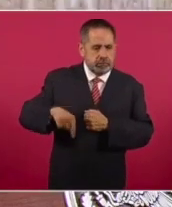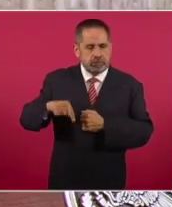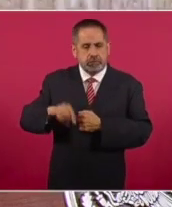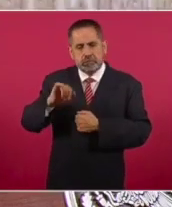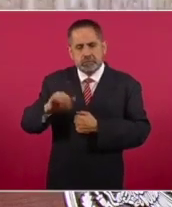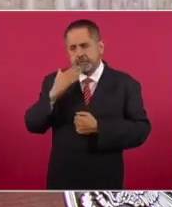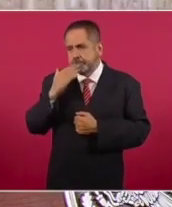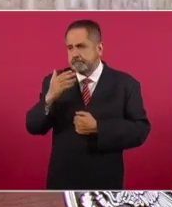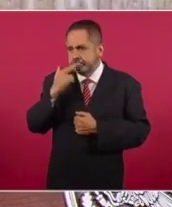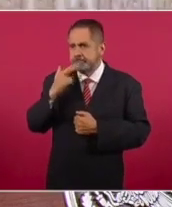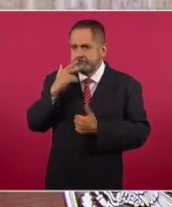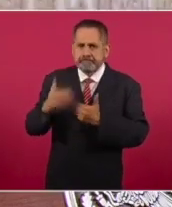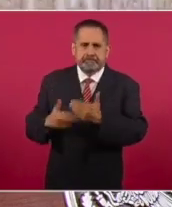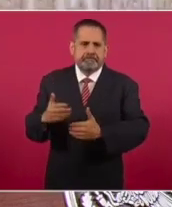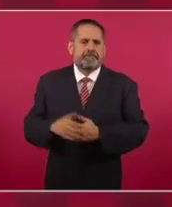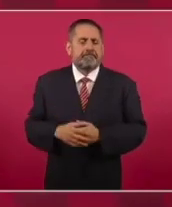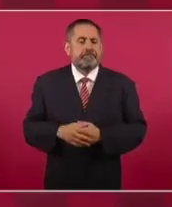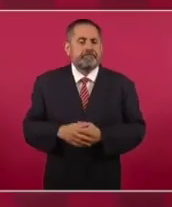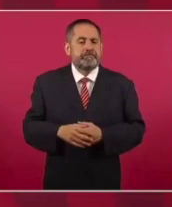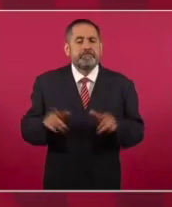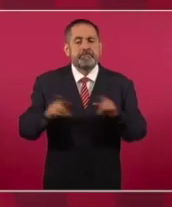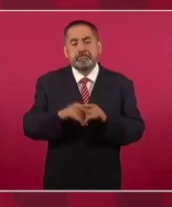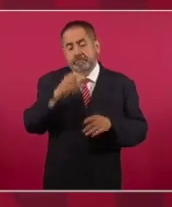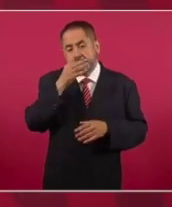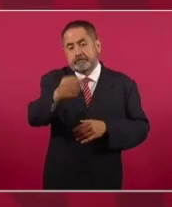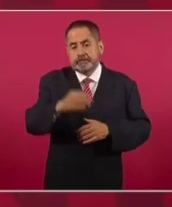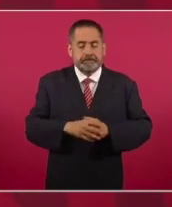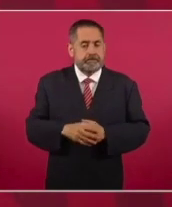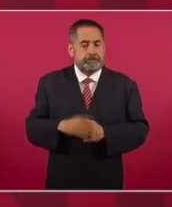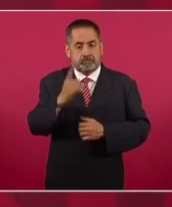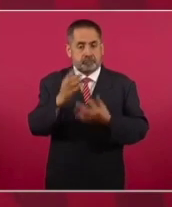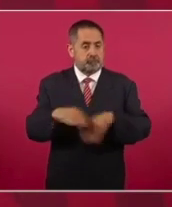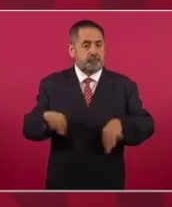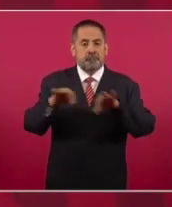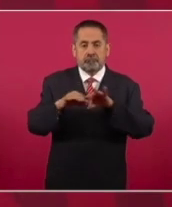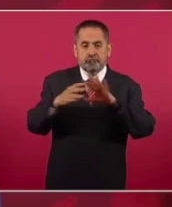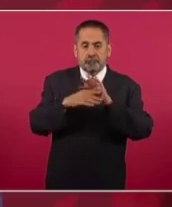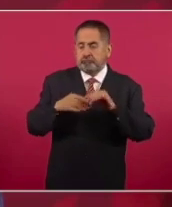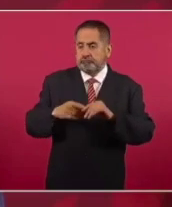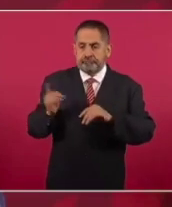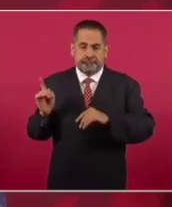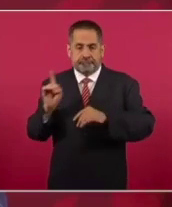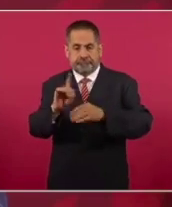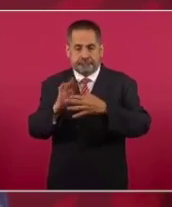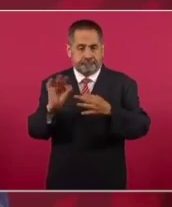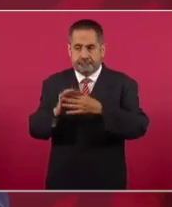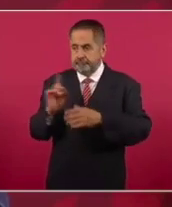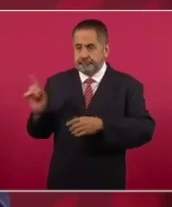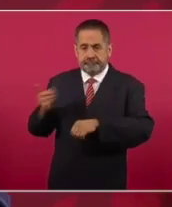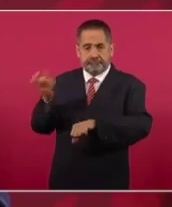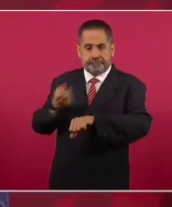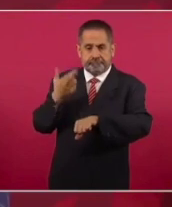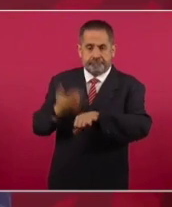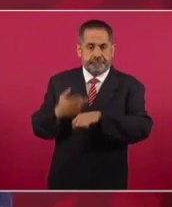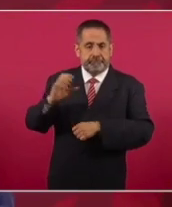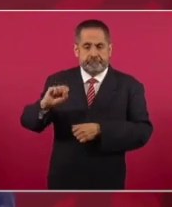Entonces, comentarles esto, es muy importante lo que explicó el secretario de